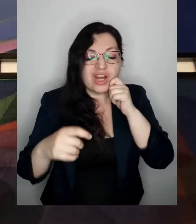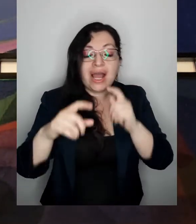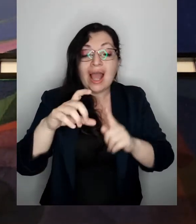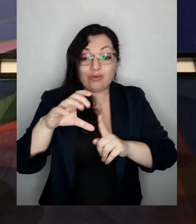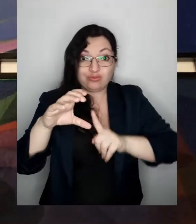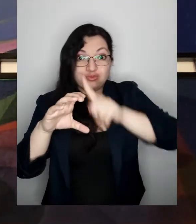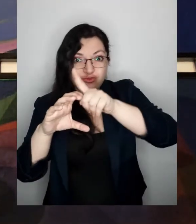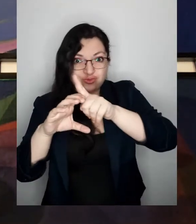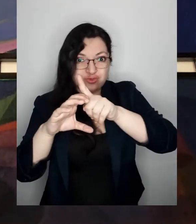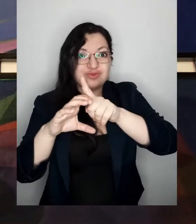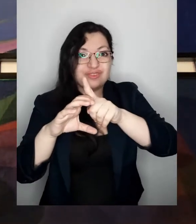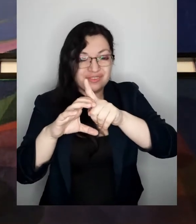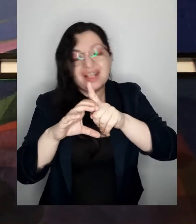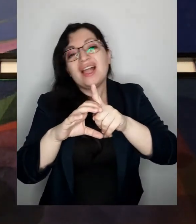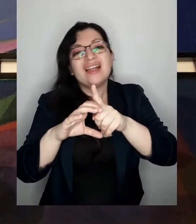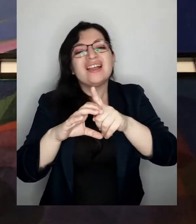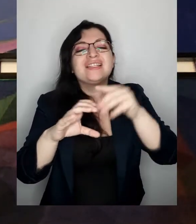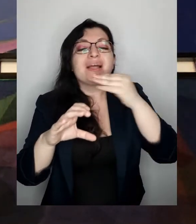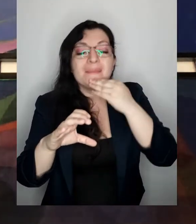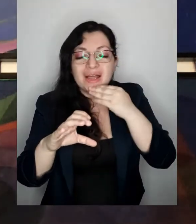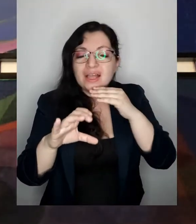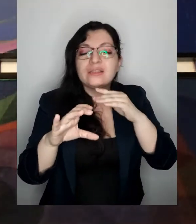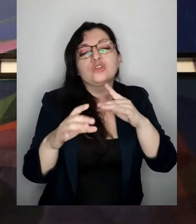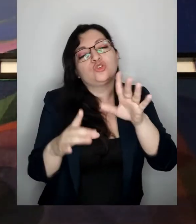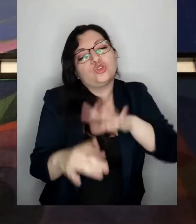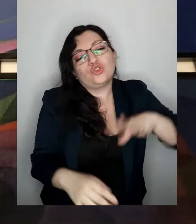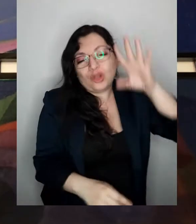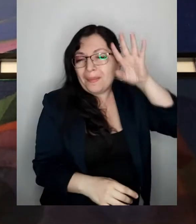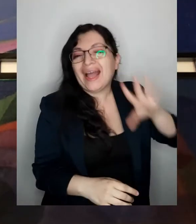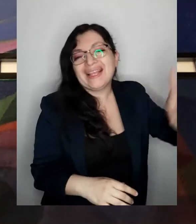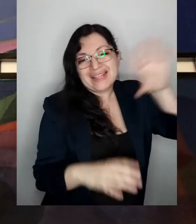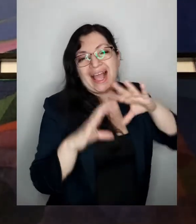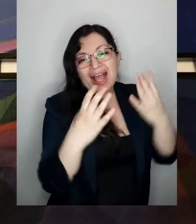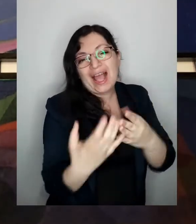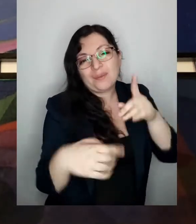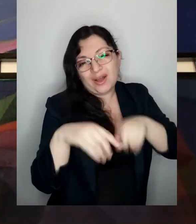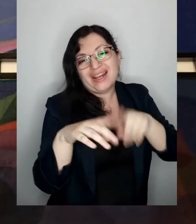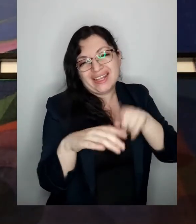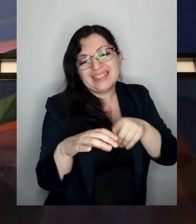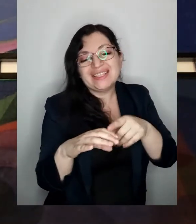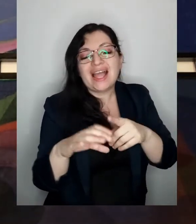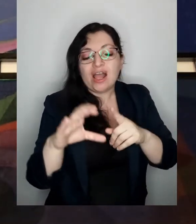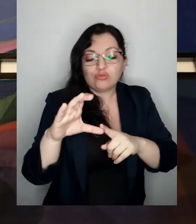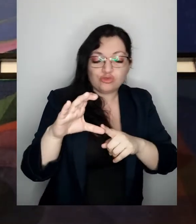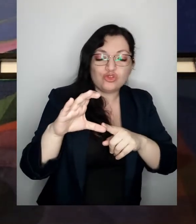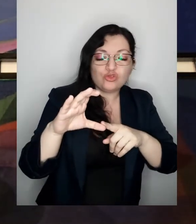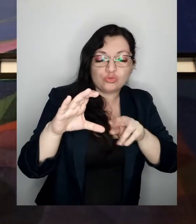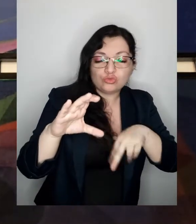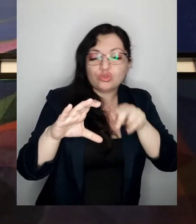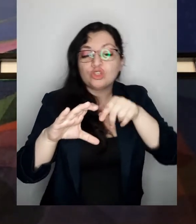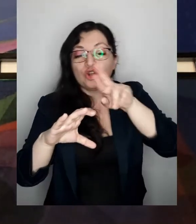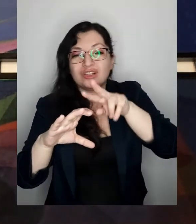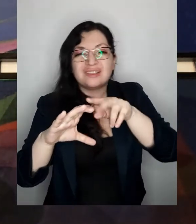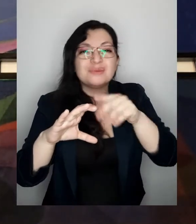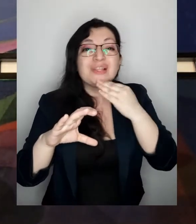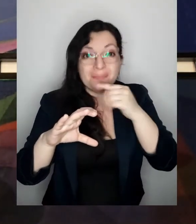también es una línea imaginaria que va de polo a polo y es la línea en torno a la cual la tierra da vueltas